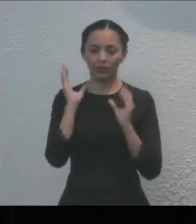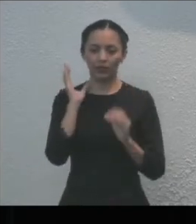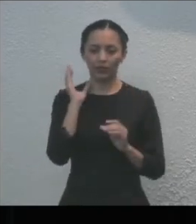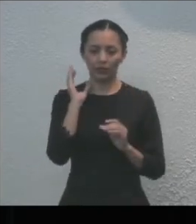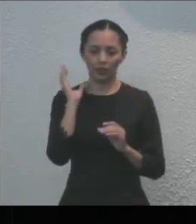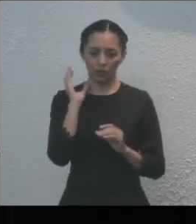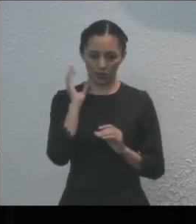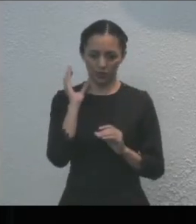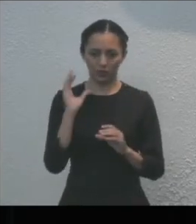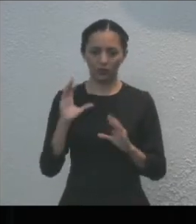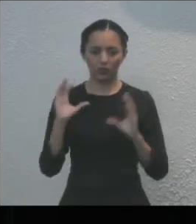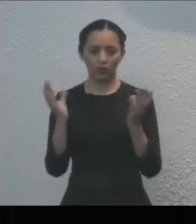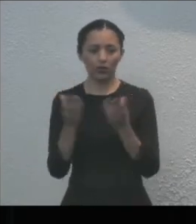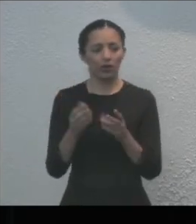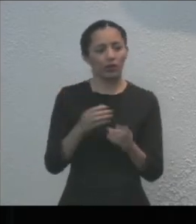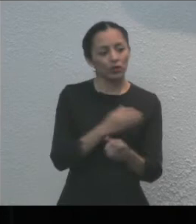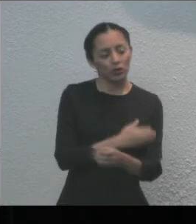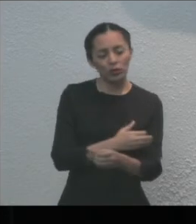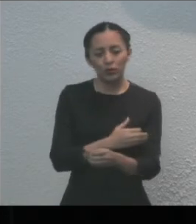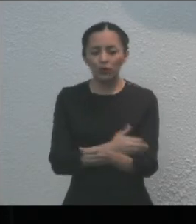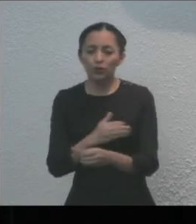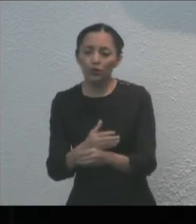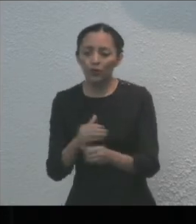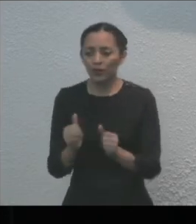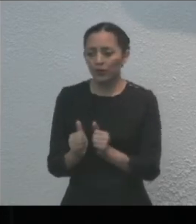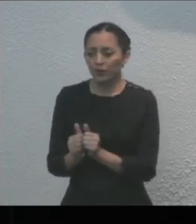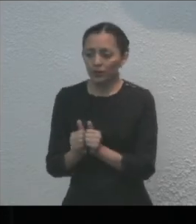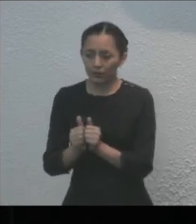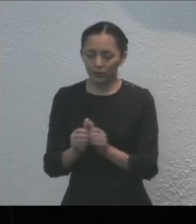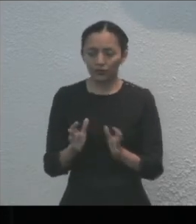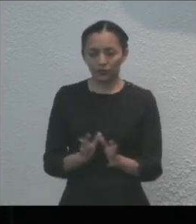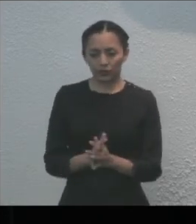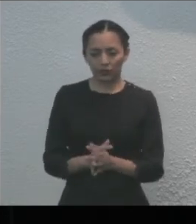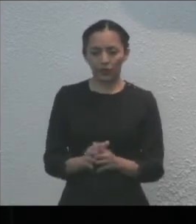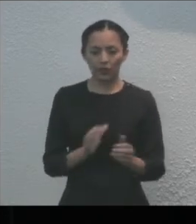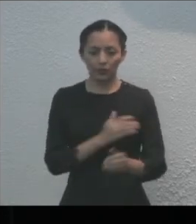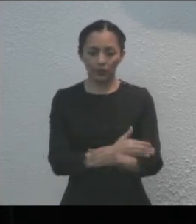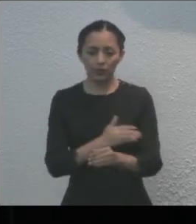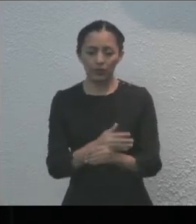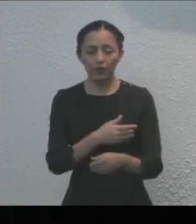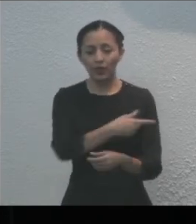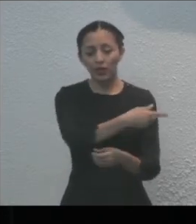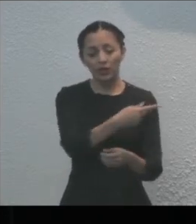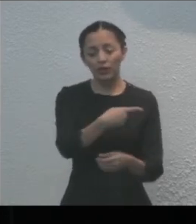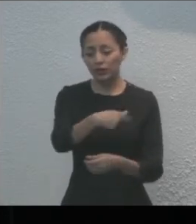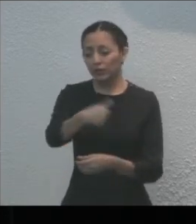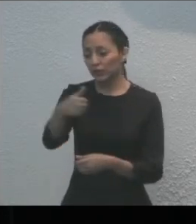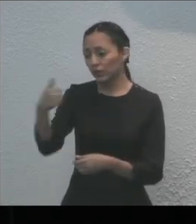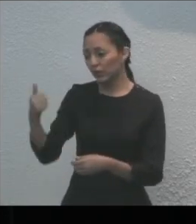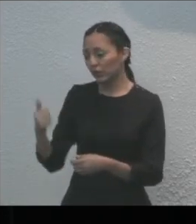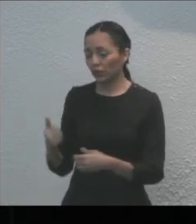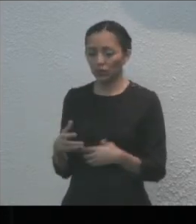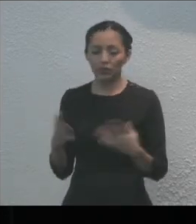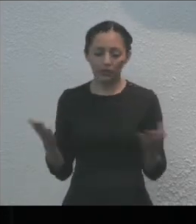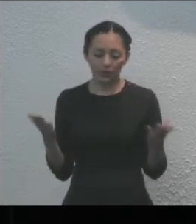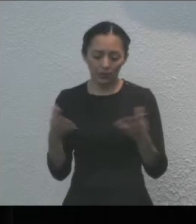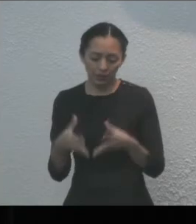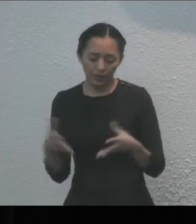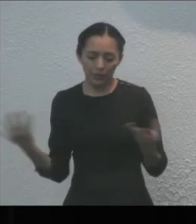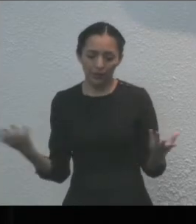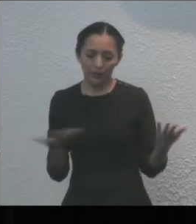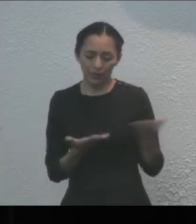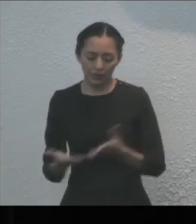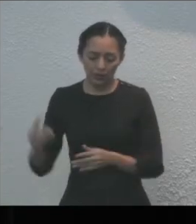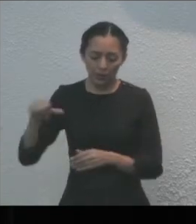A mis compañeras y compañeros legisladores, y por supuesto también a todos y cada uno de los que aquí se encuentran. A